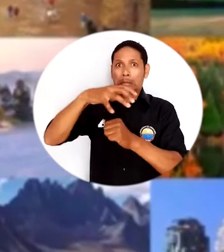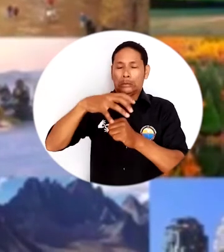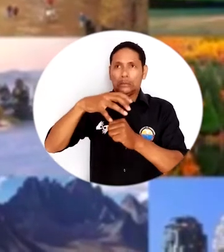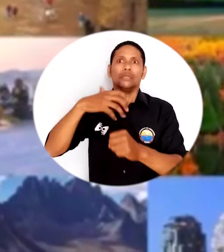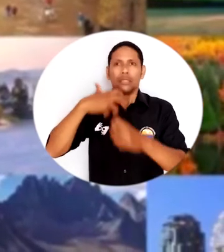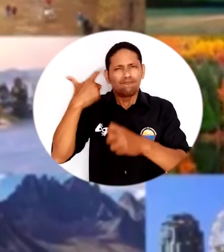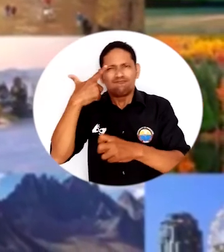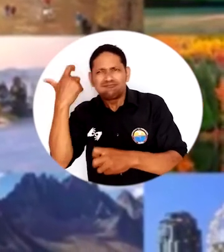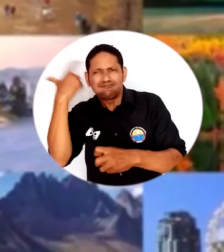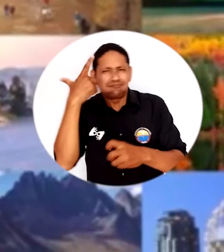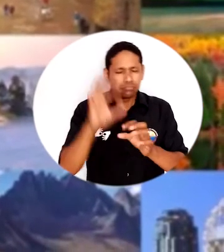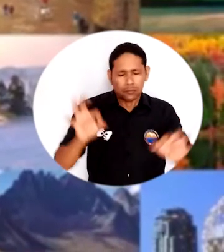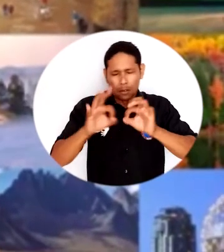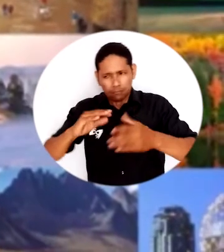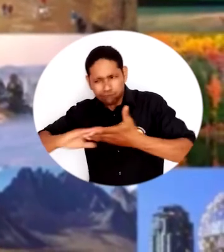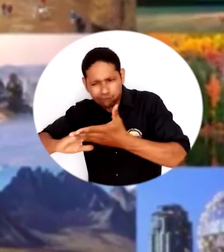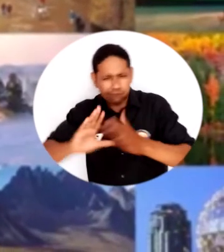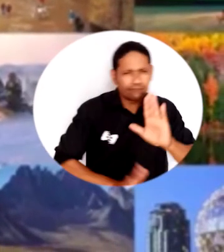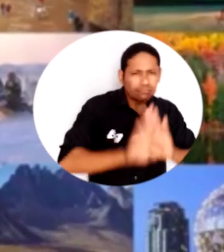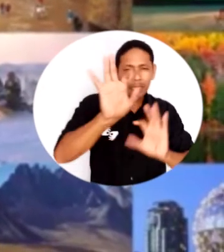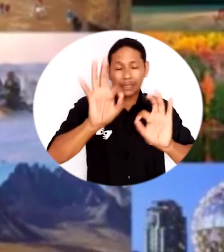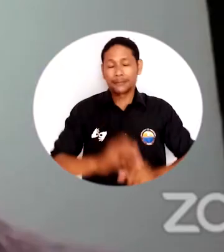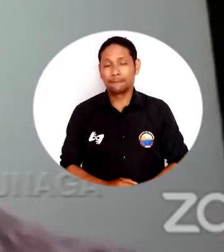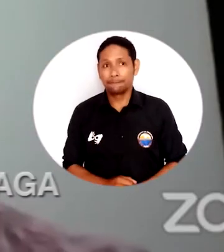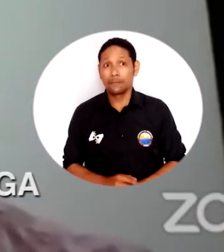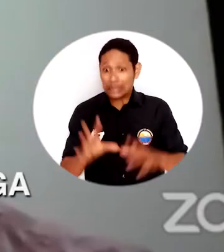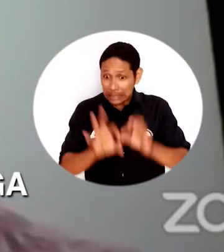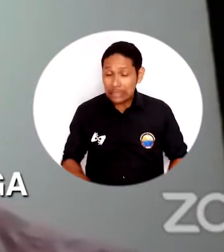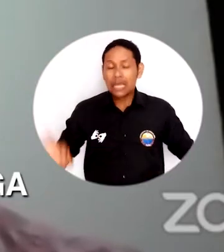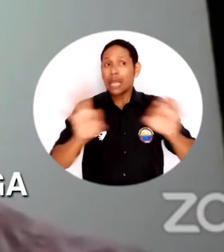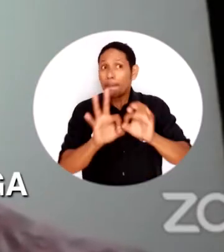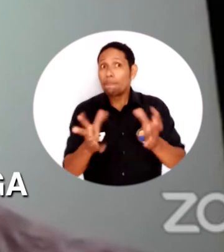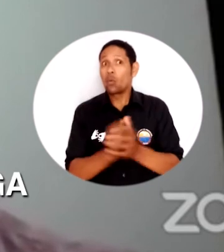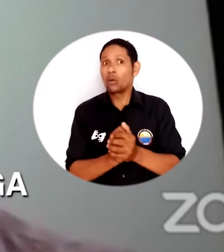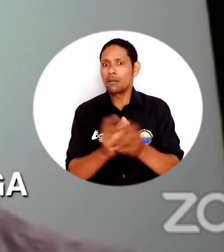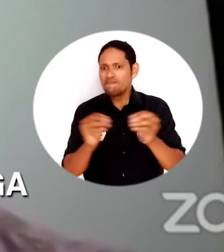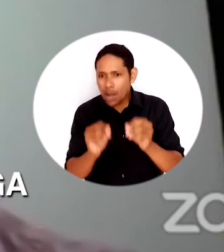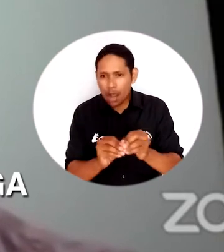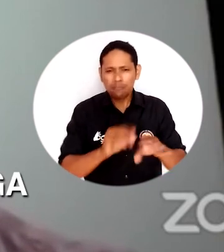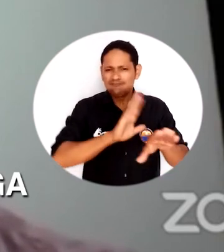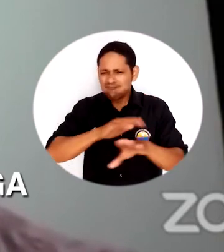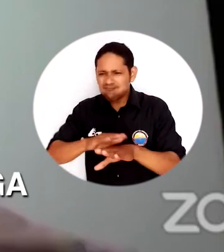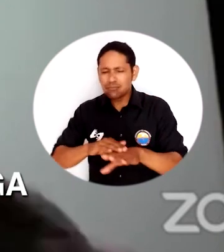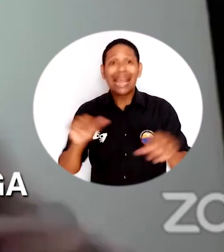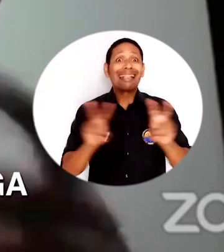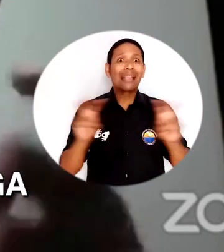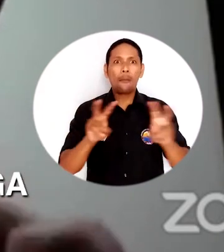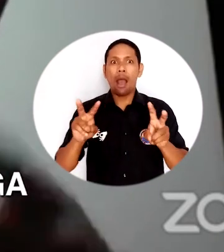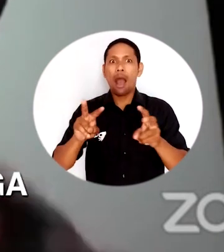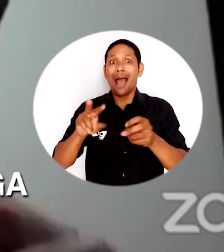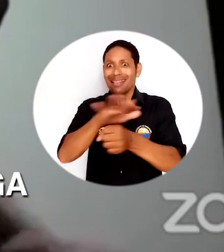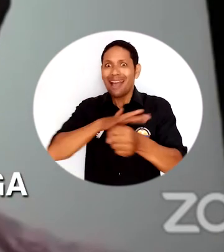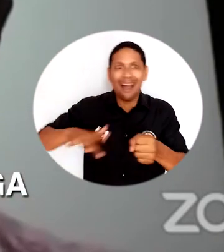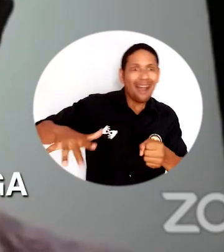humanidad post-COVID yo creo que es importante. Una recomendación importante y es lo que hemos visto también un poco relacionado